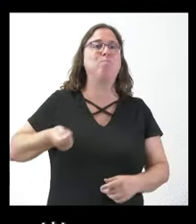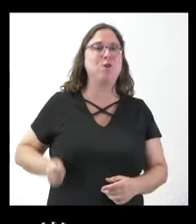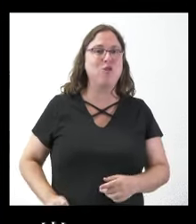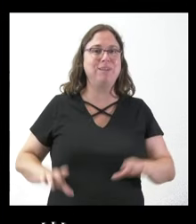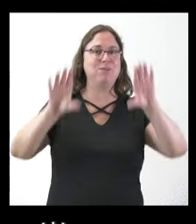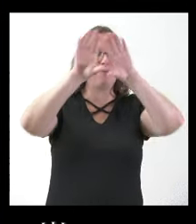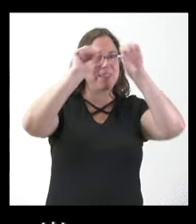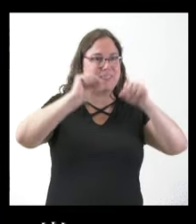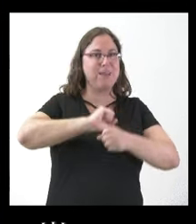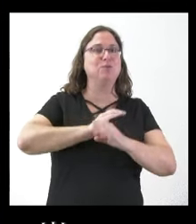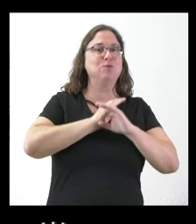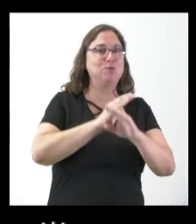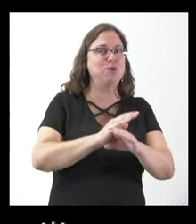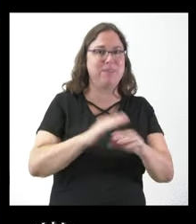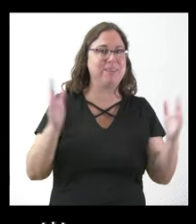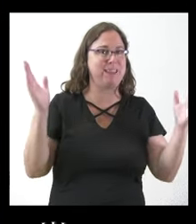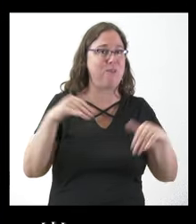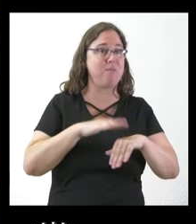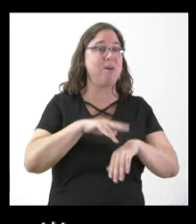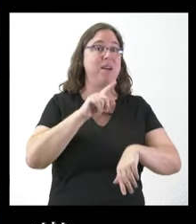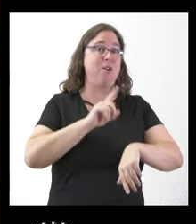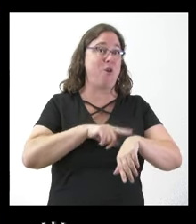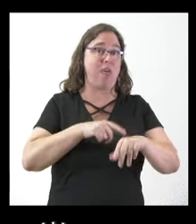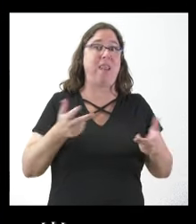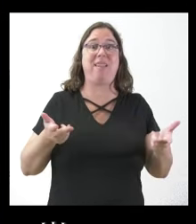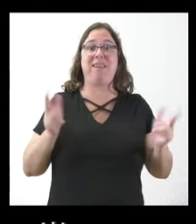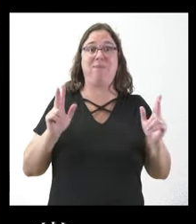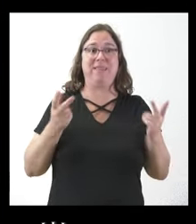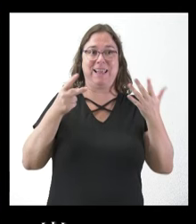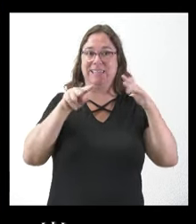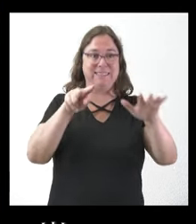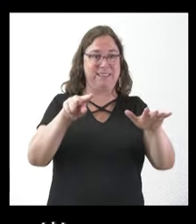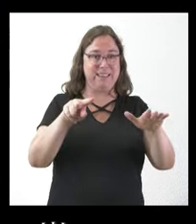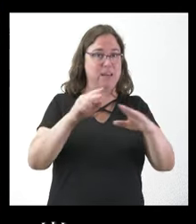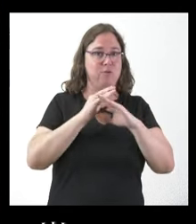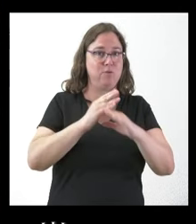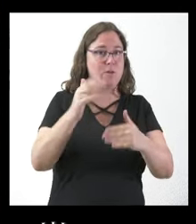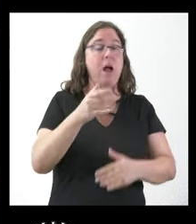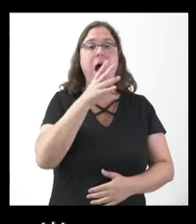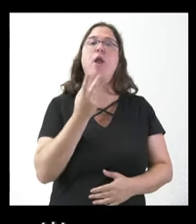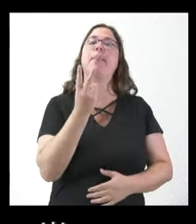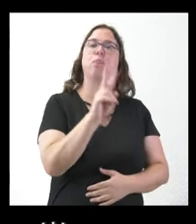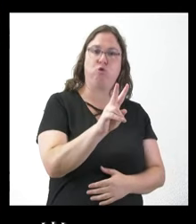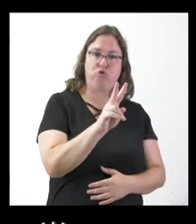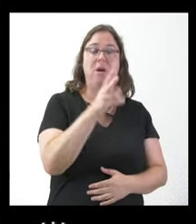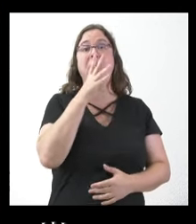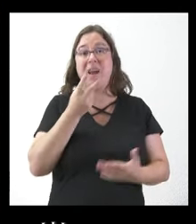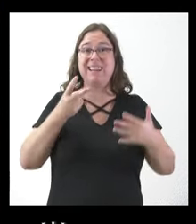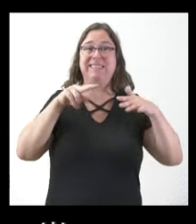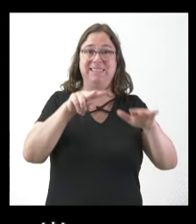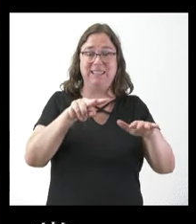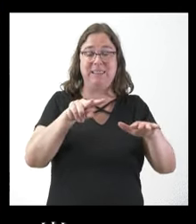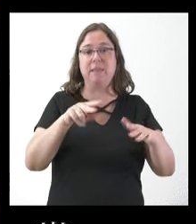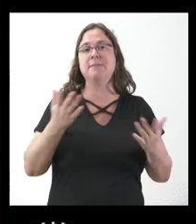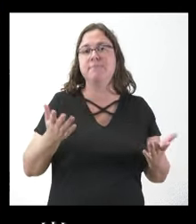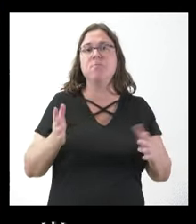para cubrir esa libertad de horarios en esos siete días a mayores frente a los dos que hay ahora, más otras fiestas especiales. Y, por otro lado,